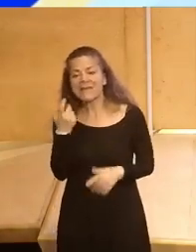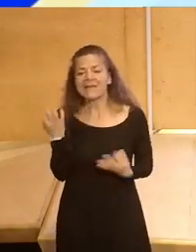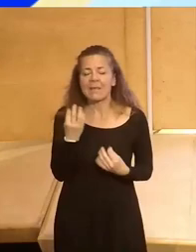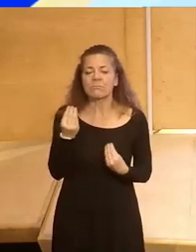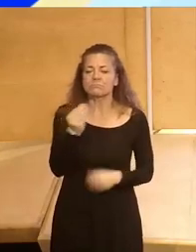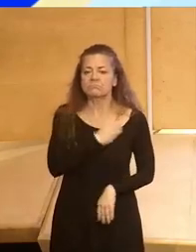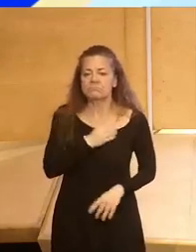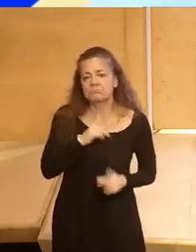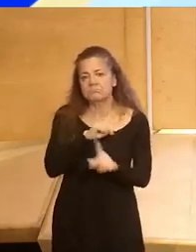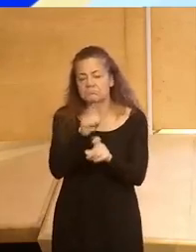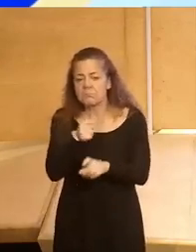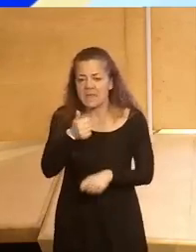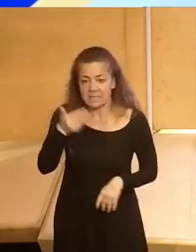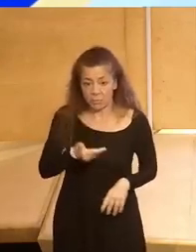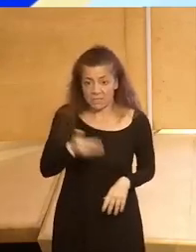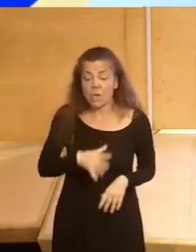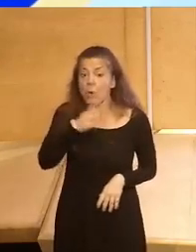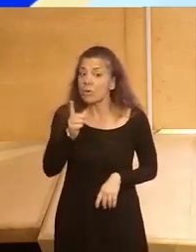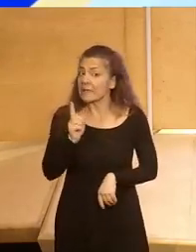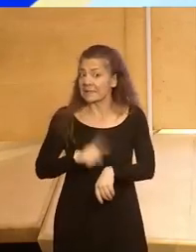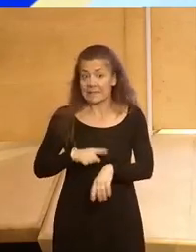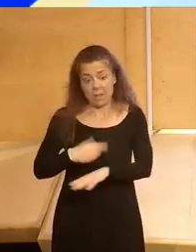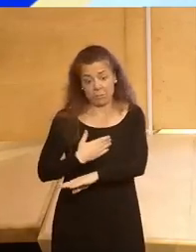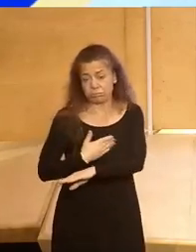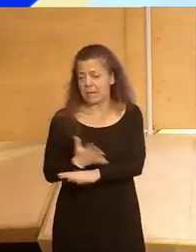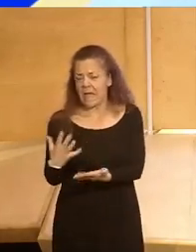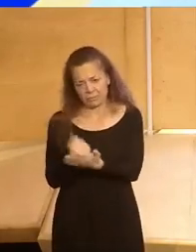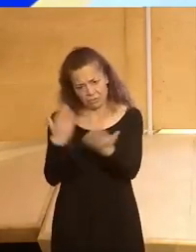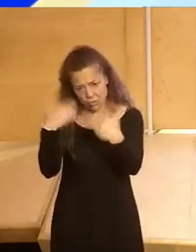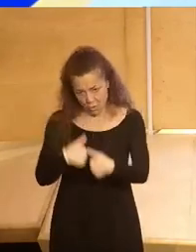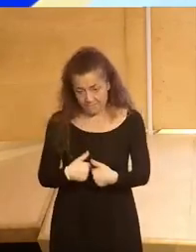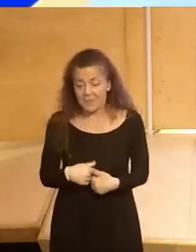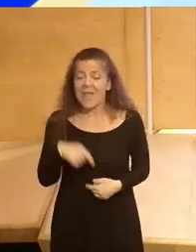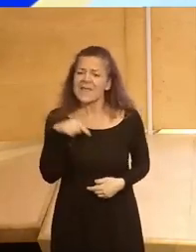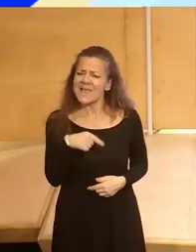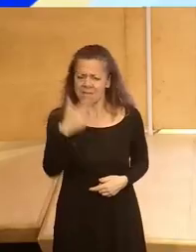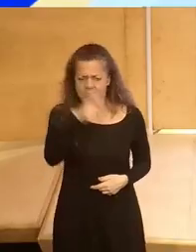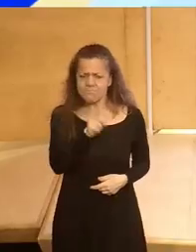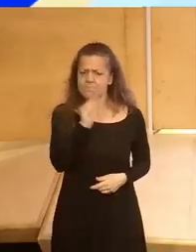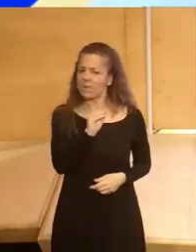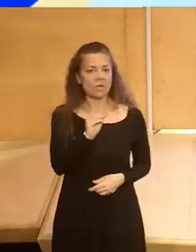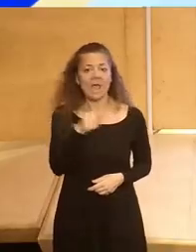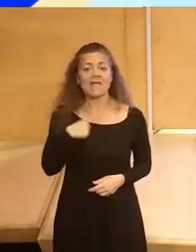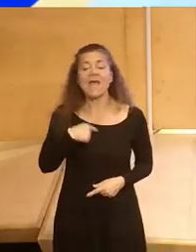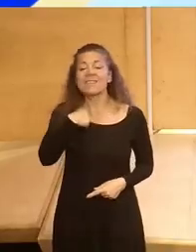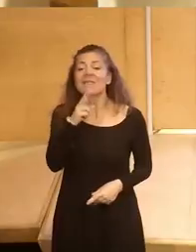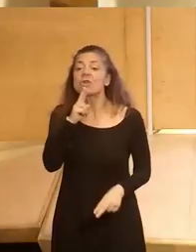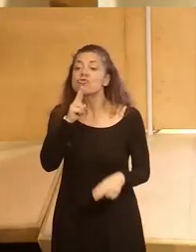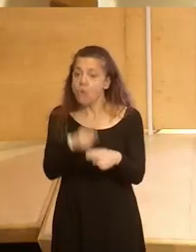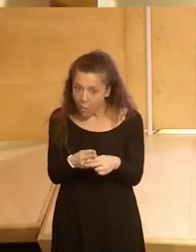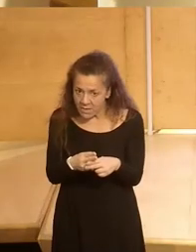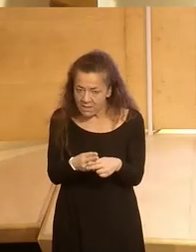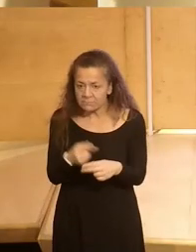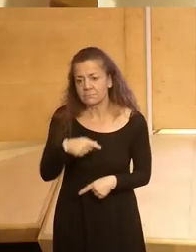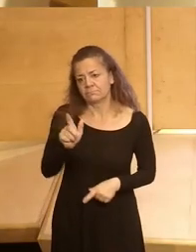cuestiones que entendemos más relevantes porque no va a haber ocasión de que todo el mundo pregunte. Y ella no va a preguntar. Va a volver a decir el nombre de la persona y